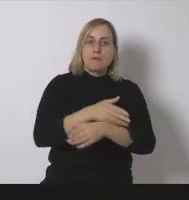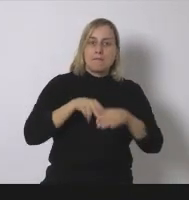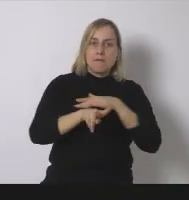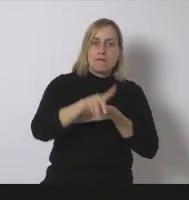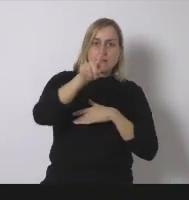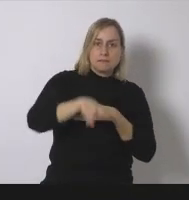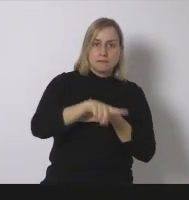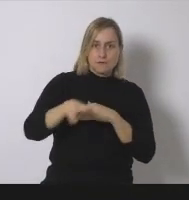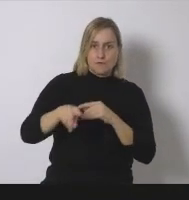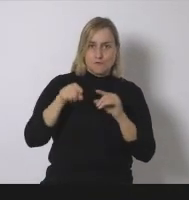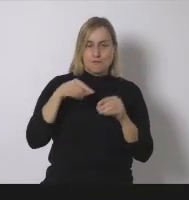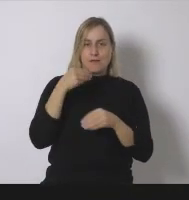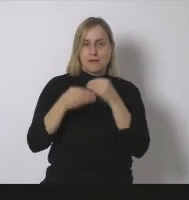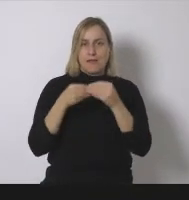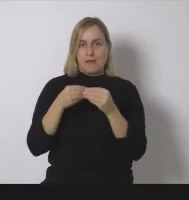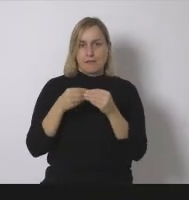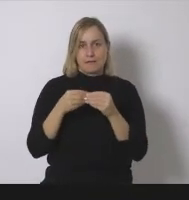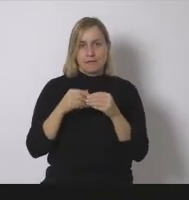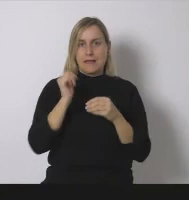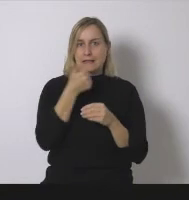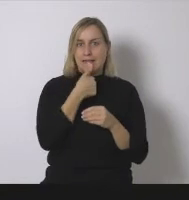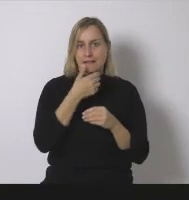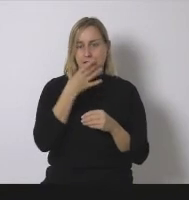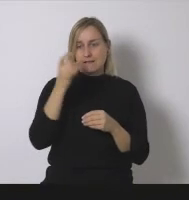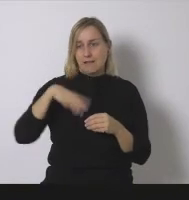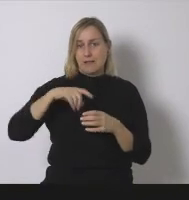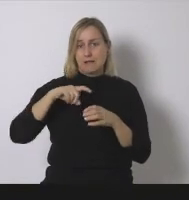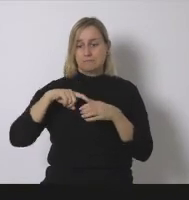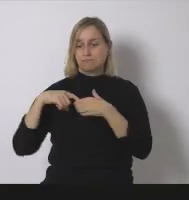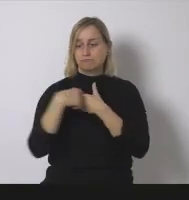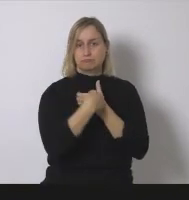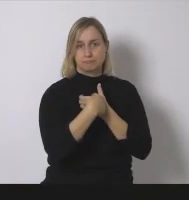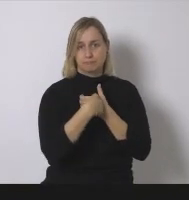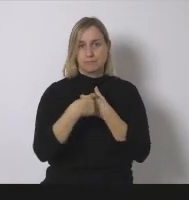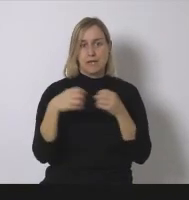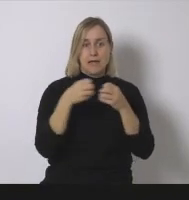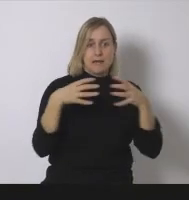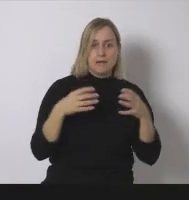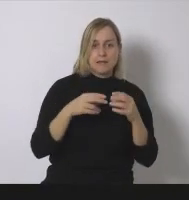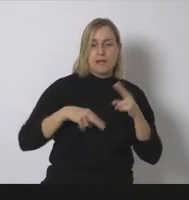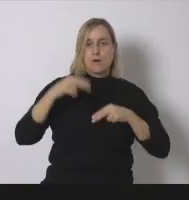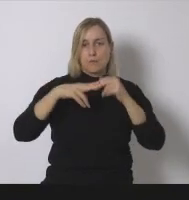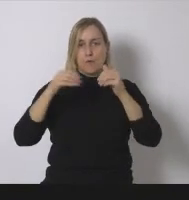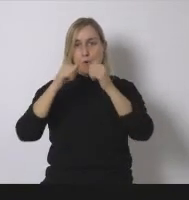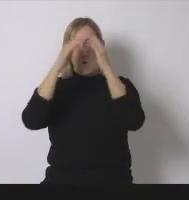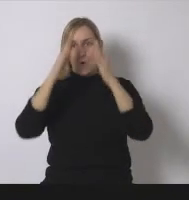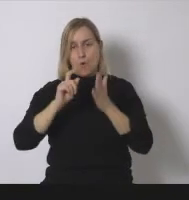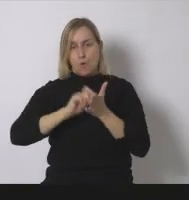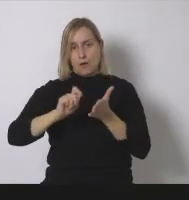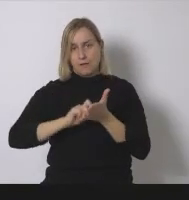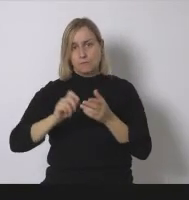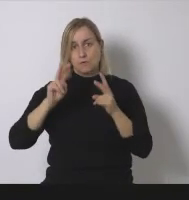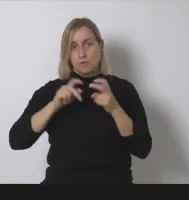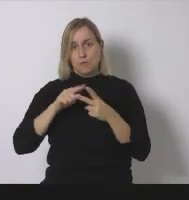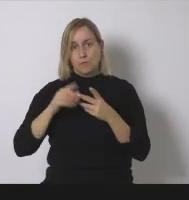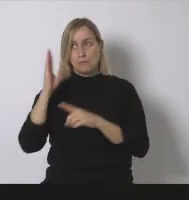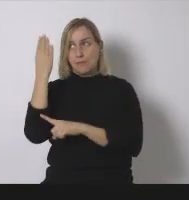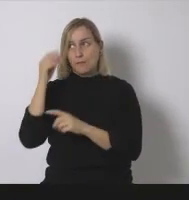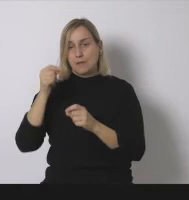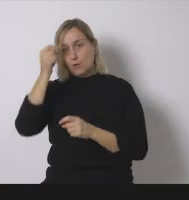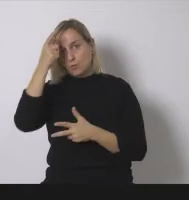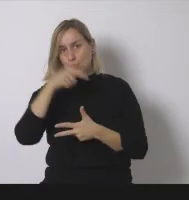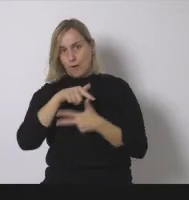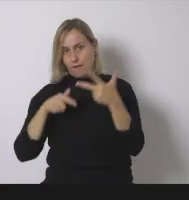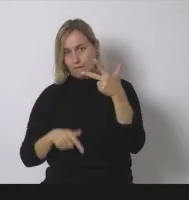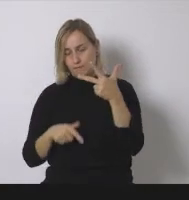en esta ponencia de esta energía urbanismo agricultura medioambiente cultura y el territorio entonces la cuestión